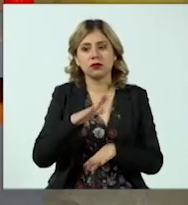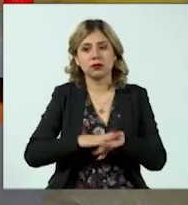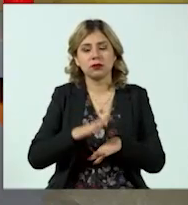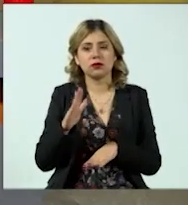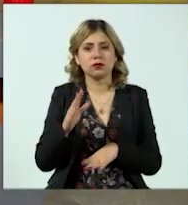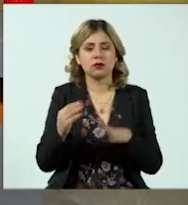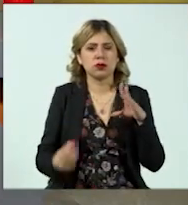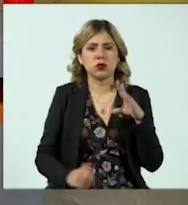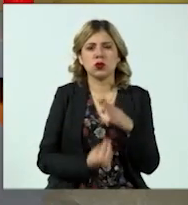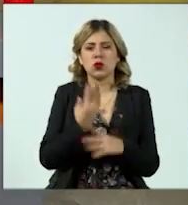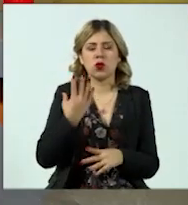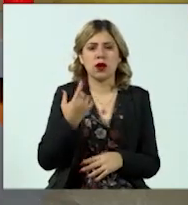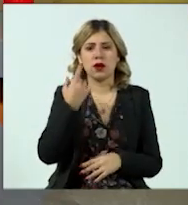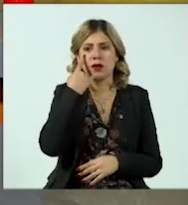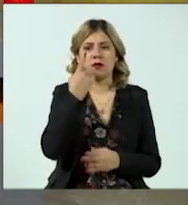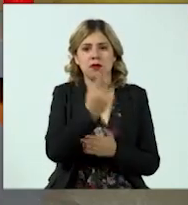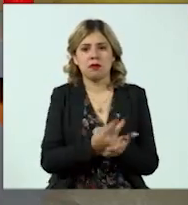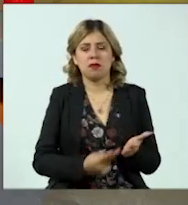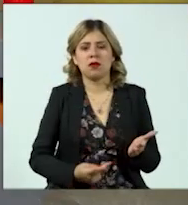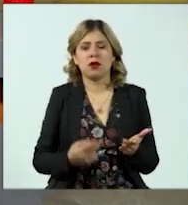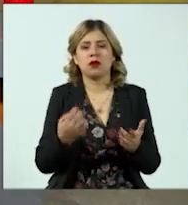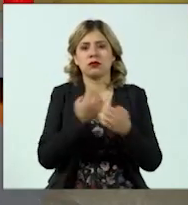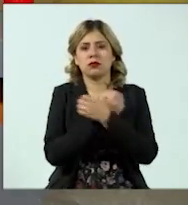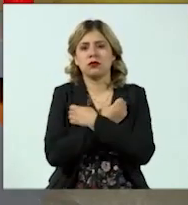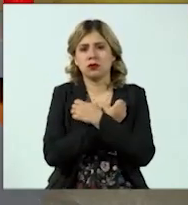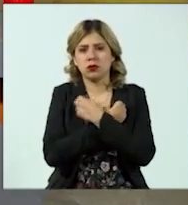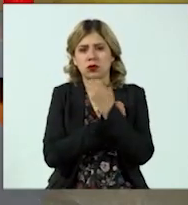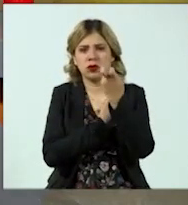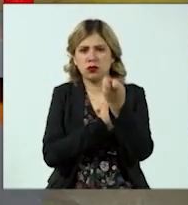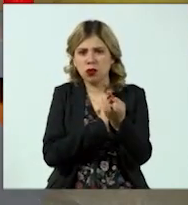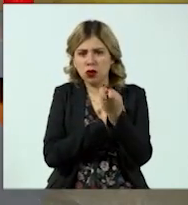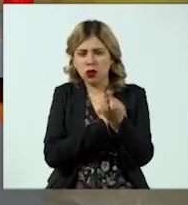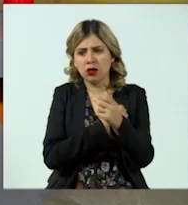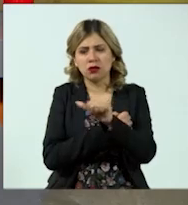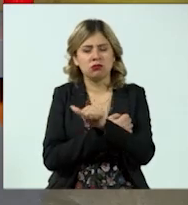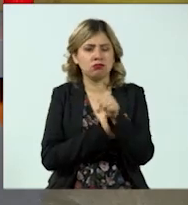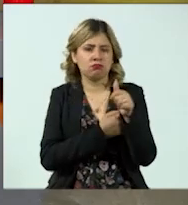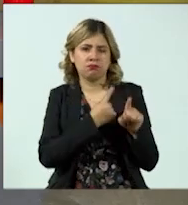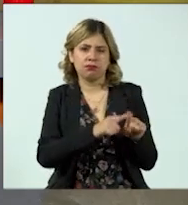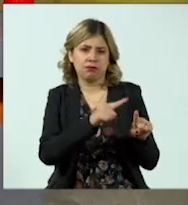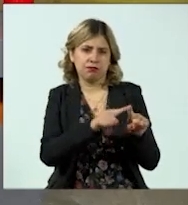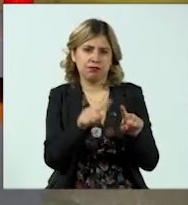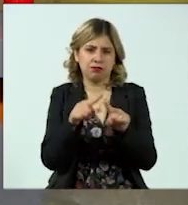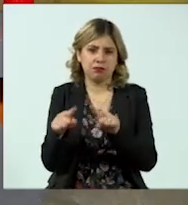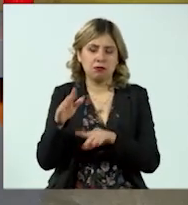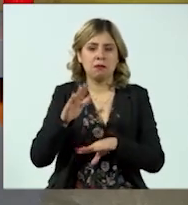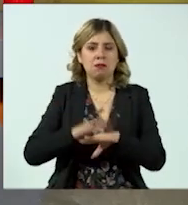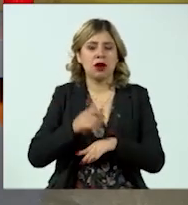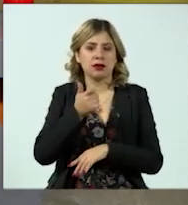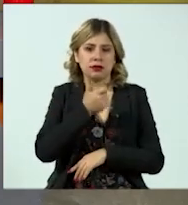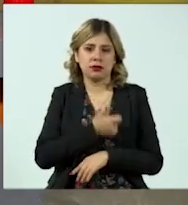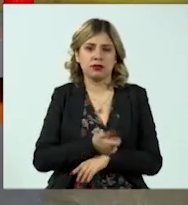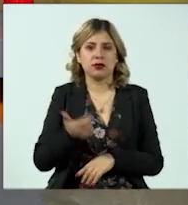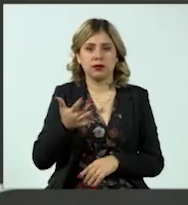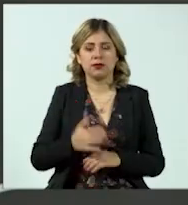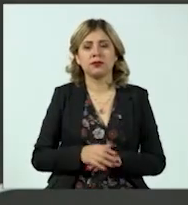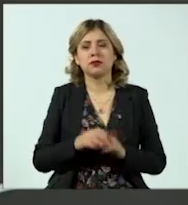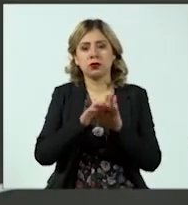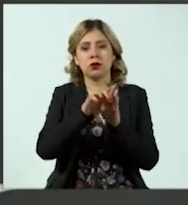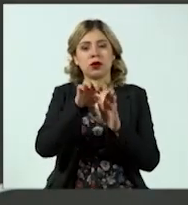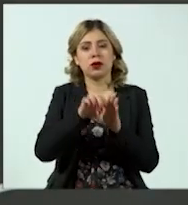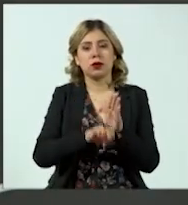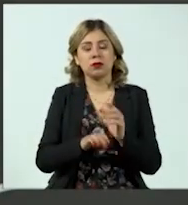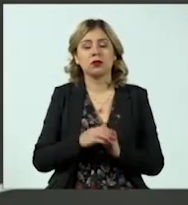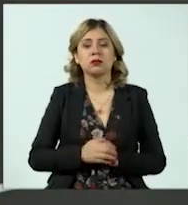novedad presentan en sus planes de estudio y por esa razón, entre otras, son de las más costosas. Un ejemplo sencillo